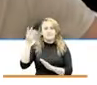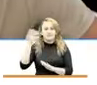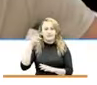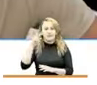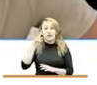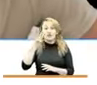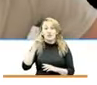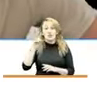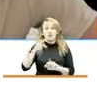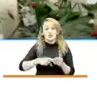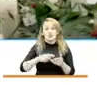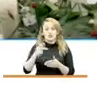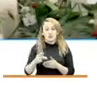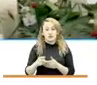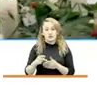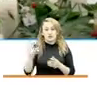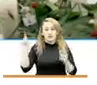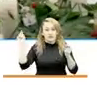proyectos financiados.